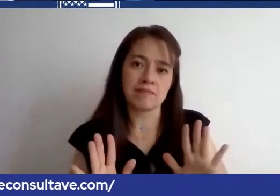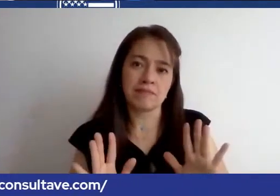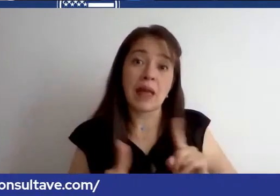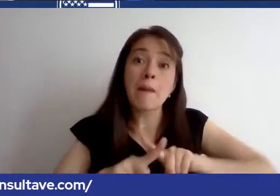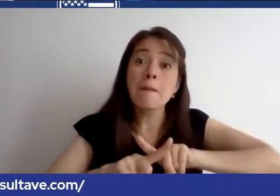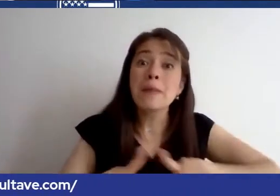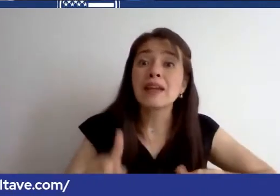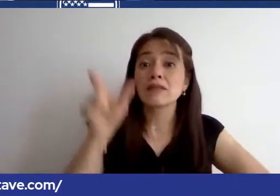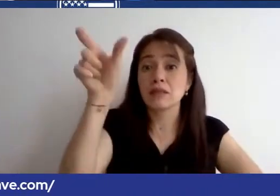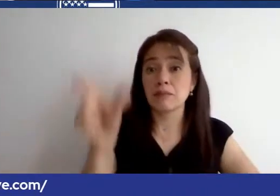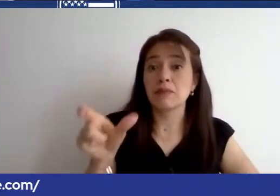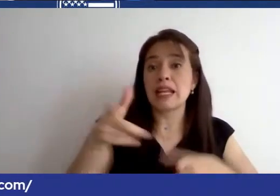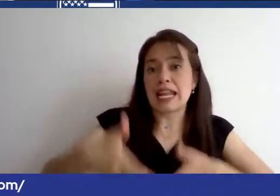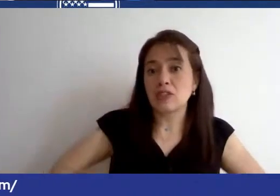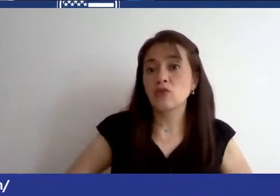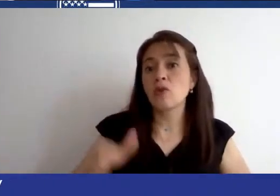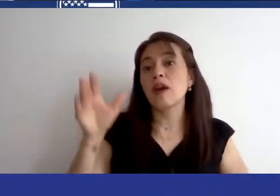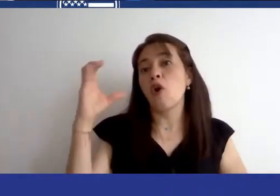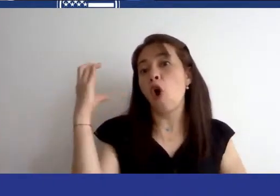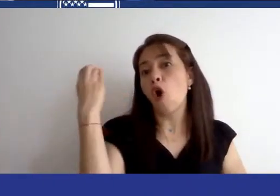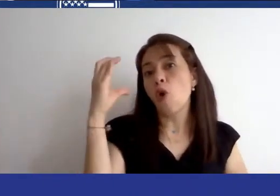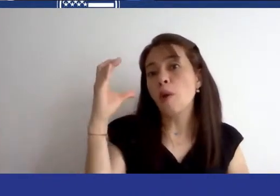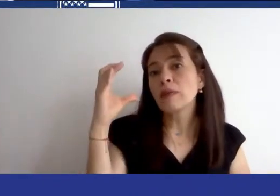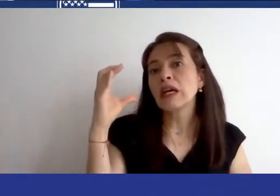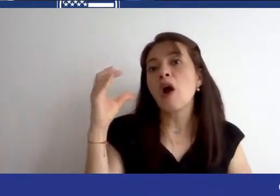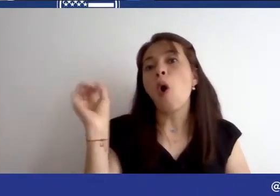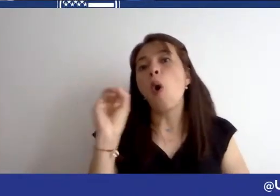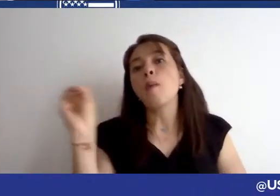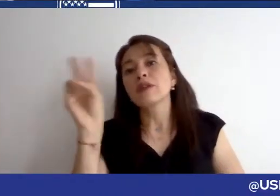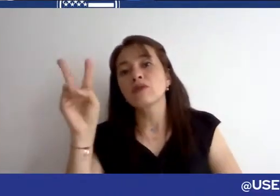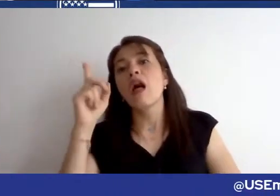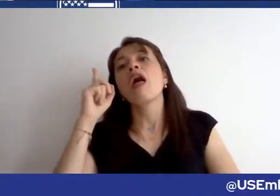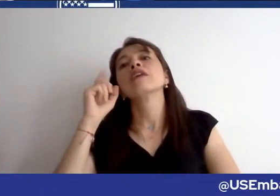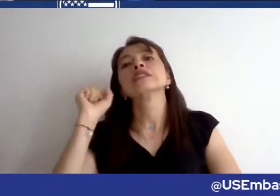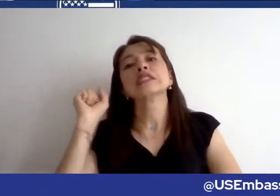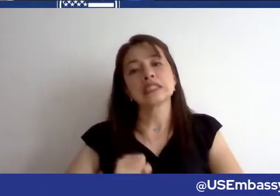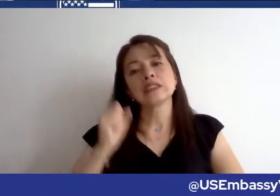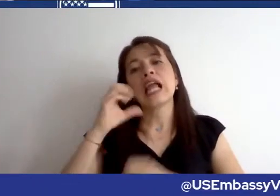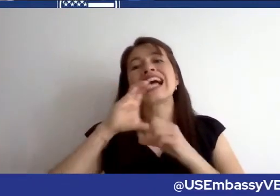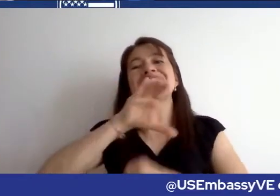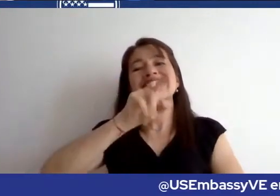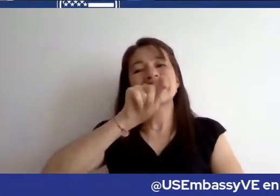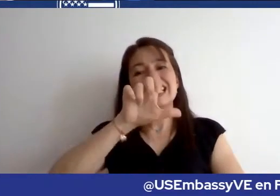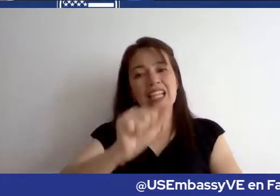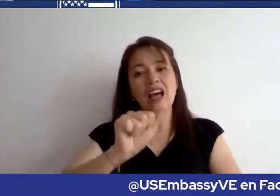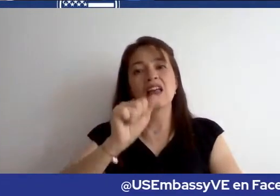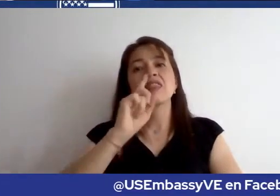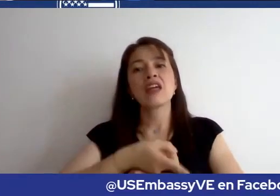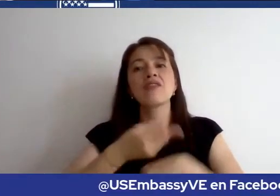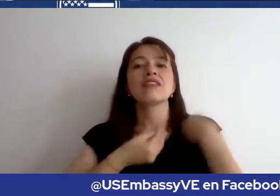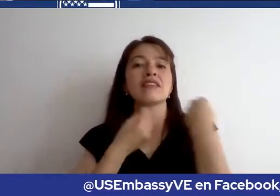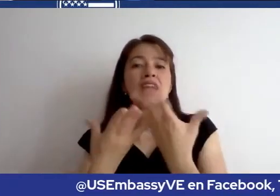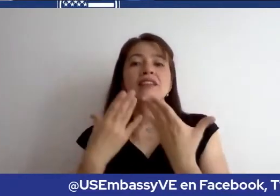hacer la entrevista en bogotá y cuando estamos listos vamos a contactarnos con usted